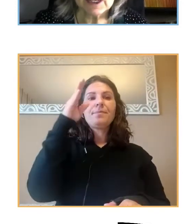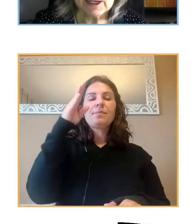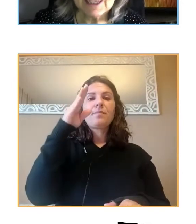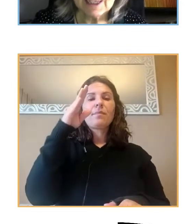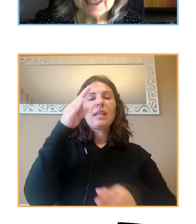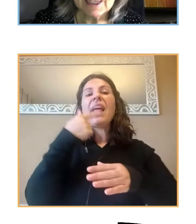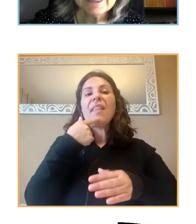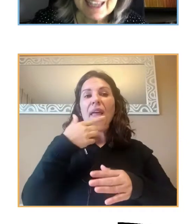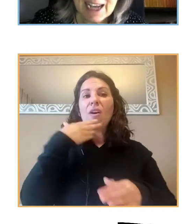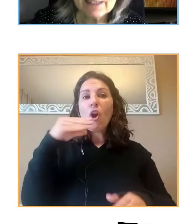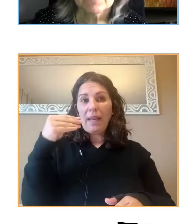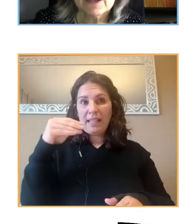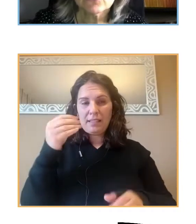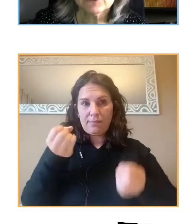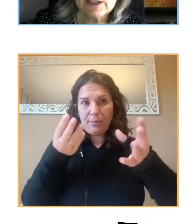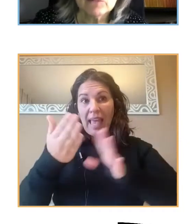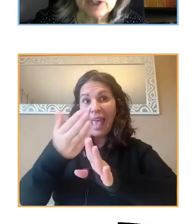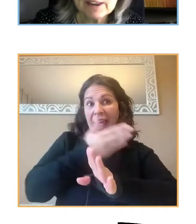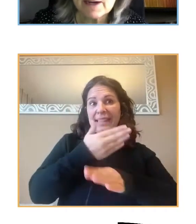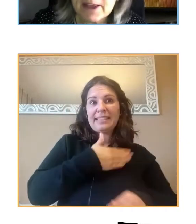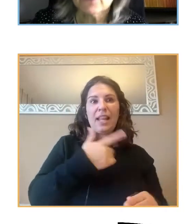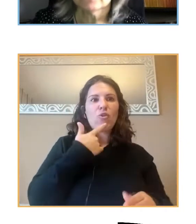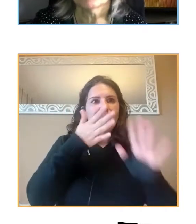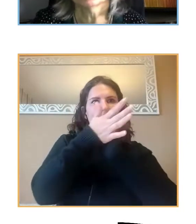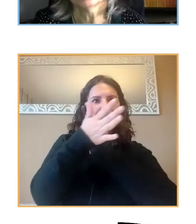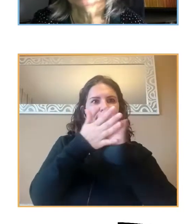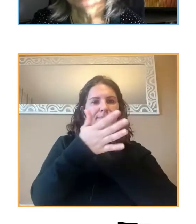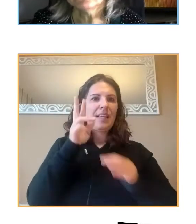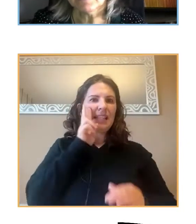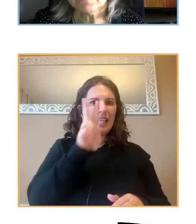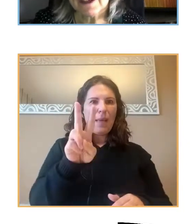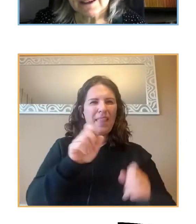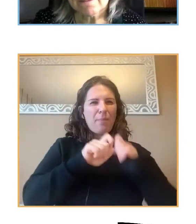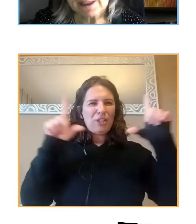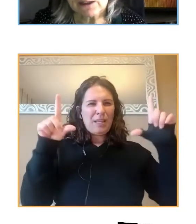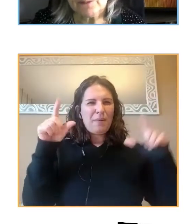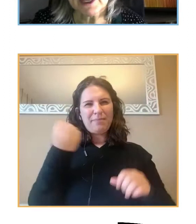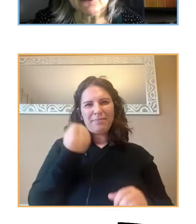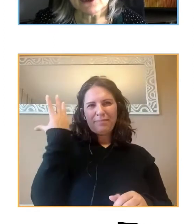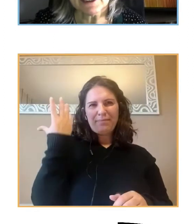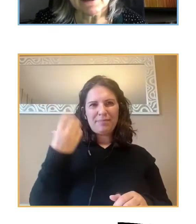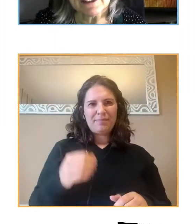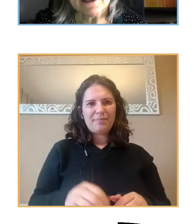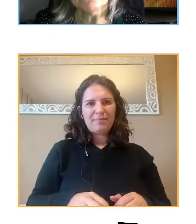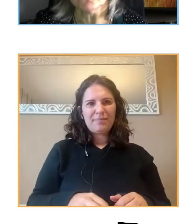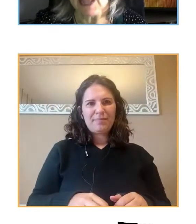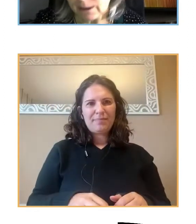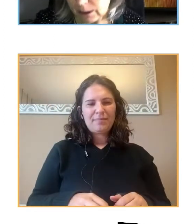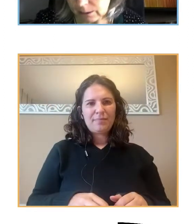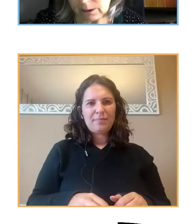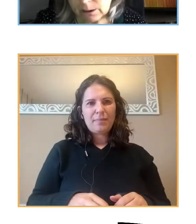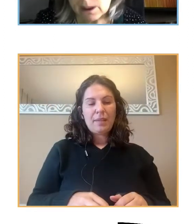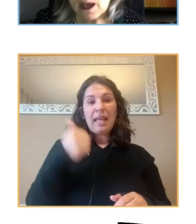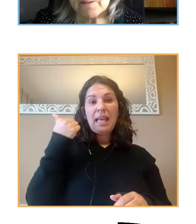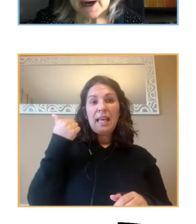indicar esto que tenemos entre medio de esta diapositiva, que yo pienso que es importante